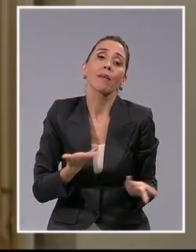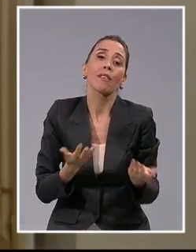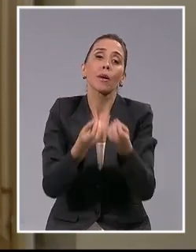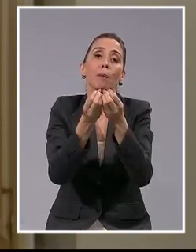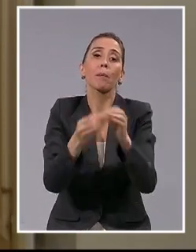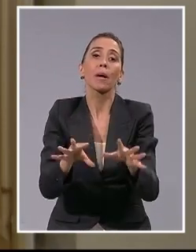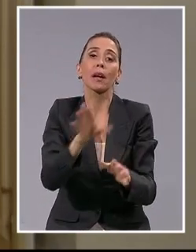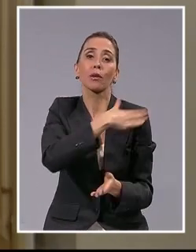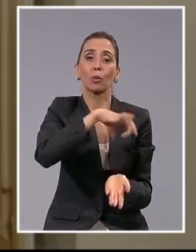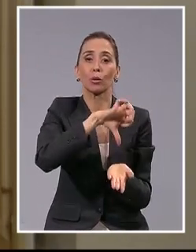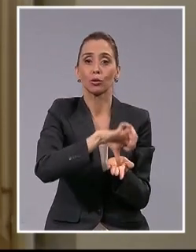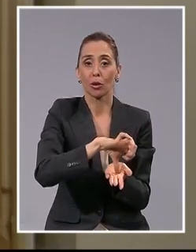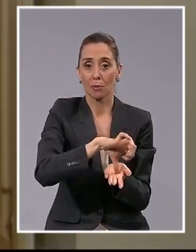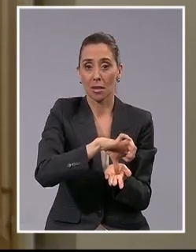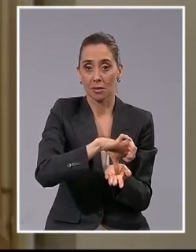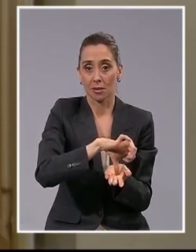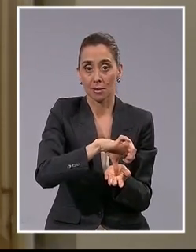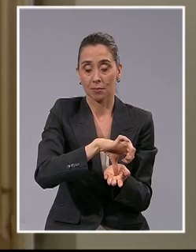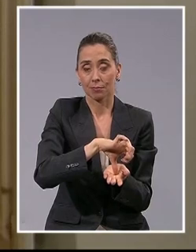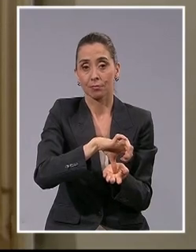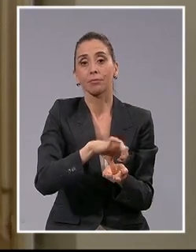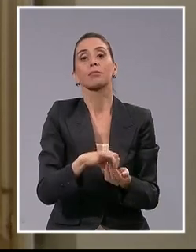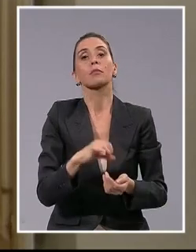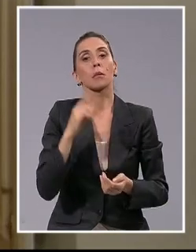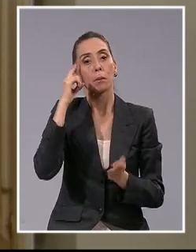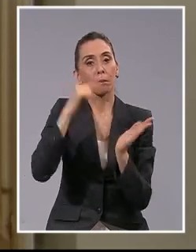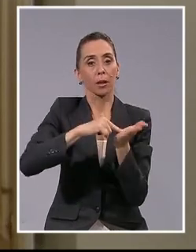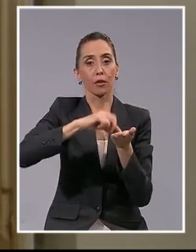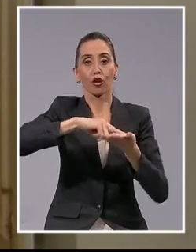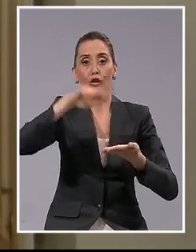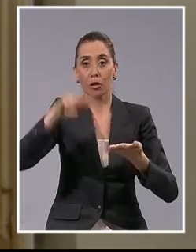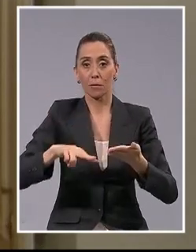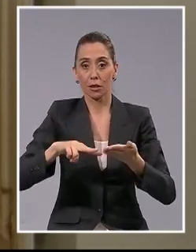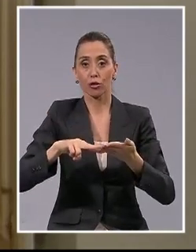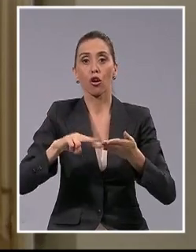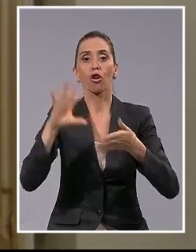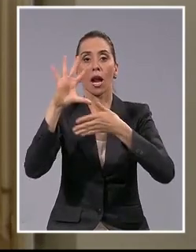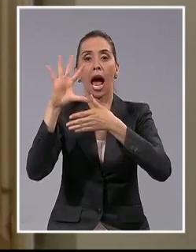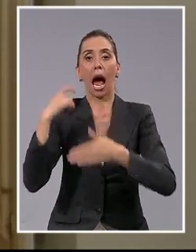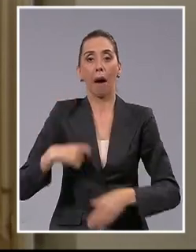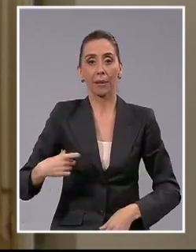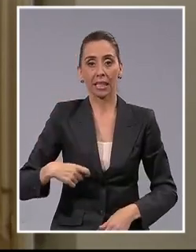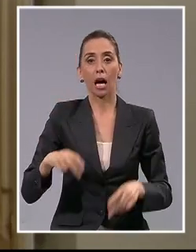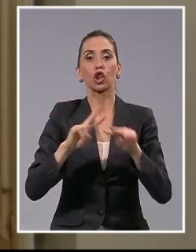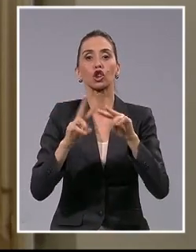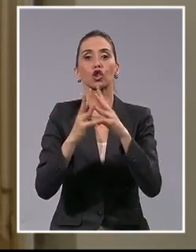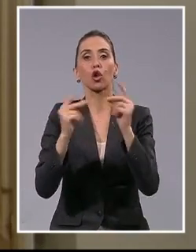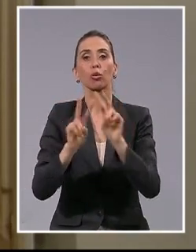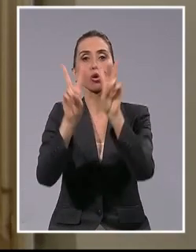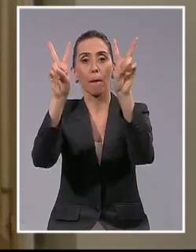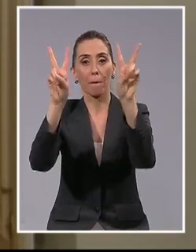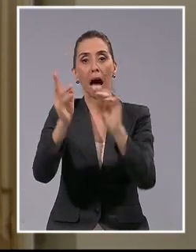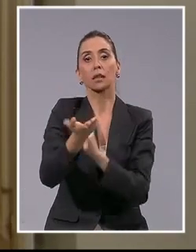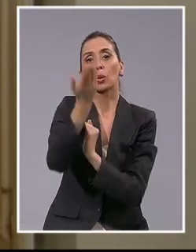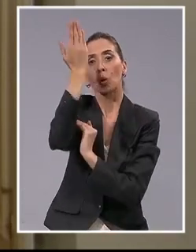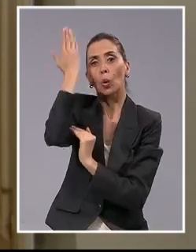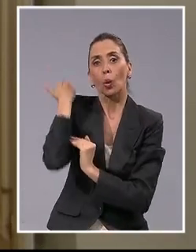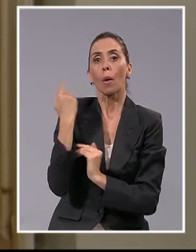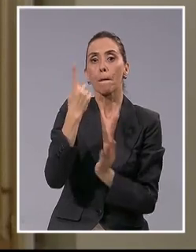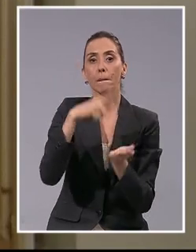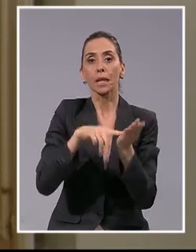país. En virtud del Tratado Americano de Soluciones Pacíficas del año 1948,